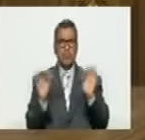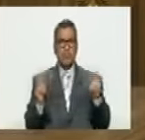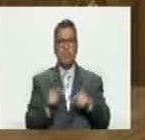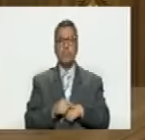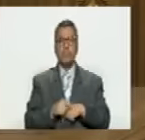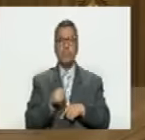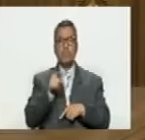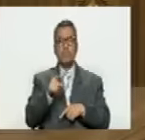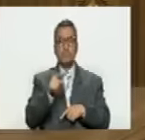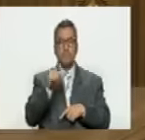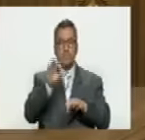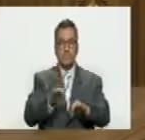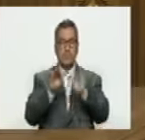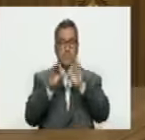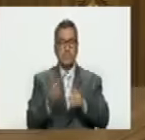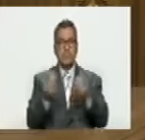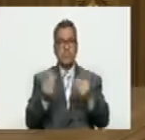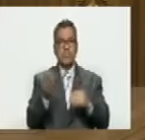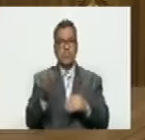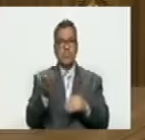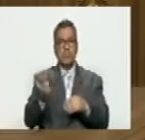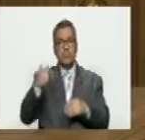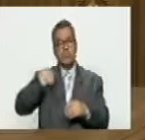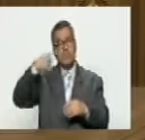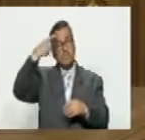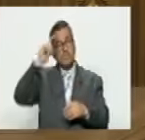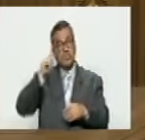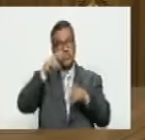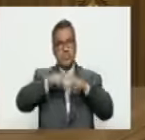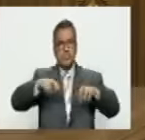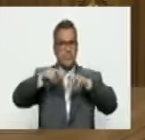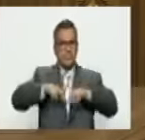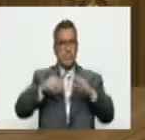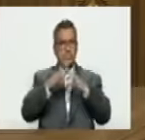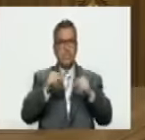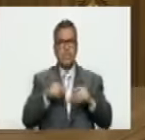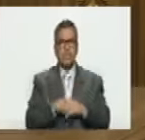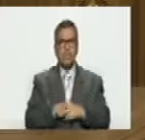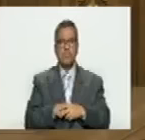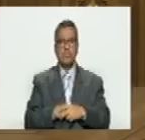chocan y es muy interesante este punto que quizá es un punto de investigación aquí para todos